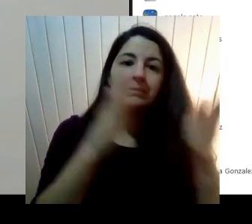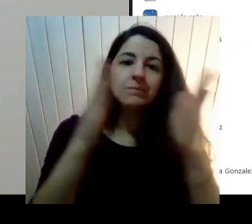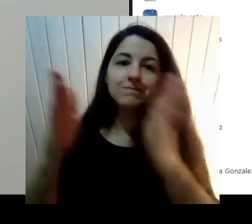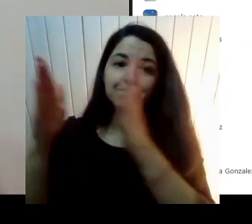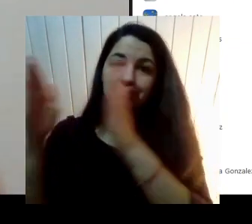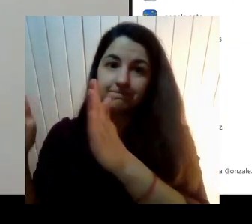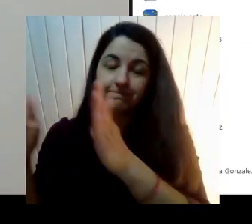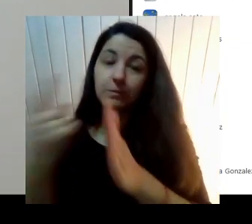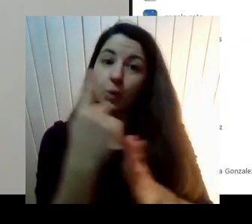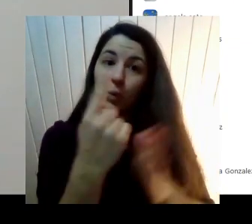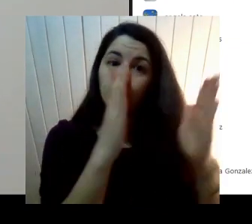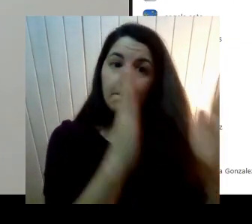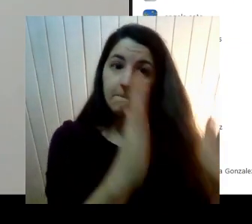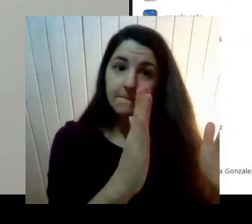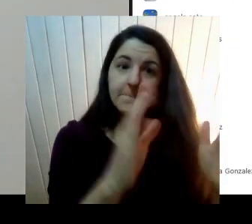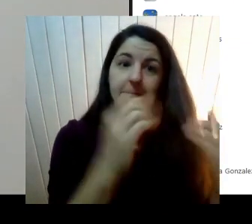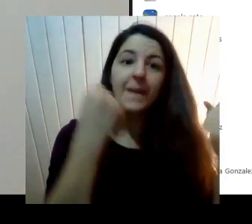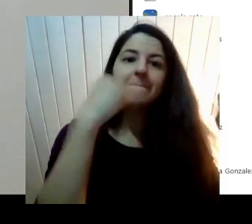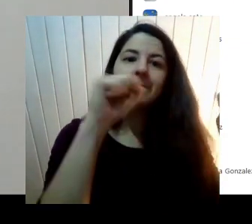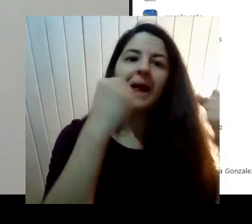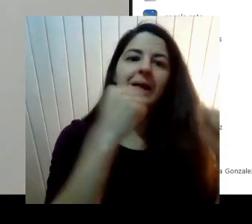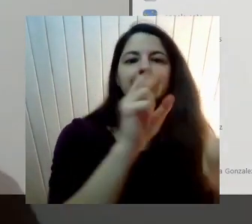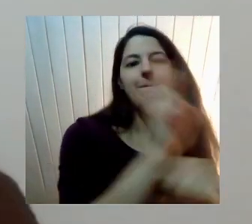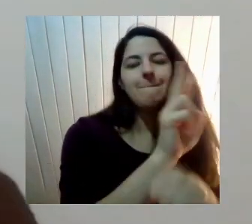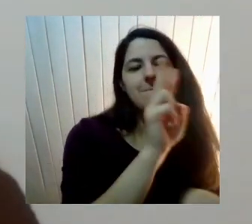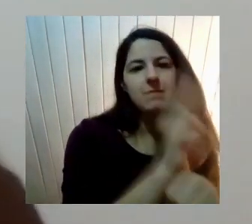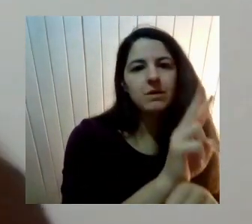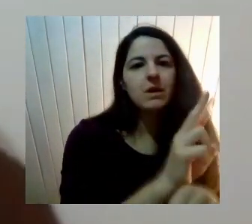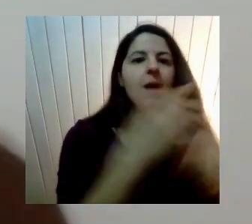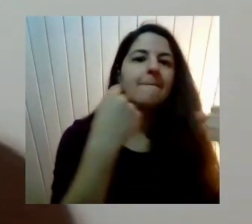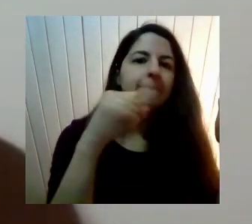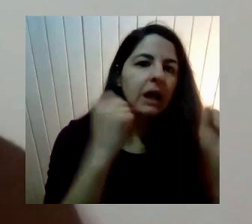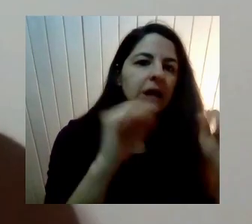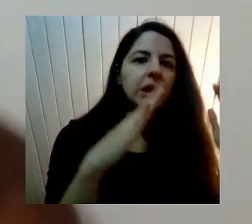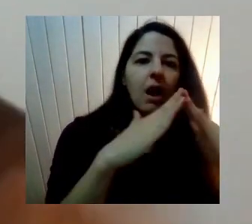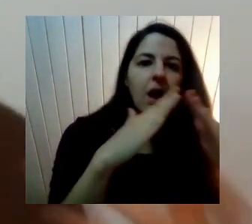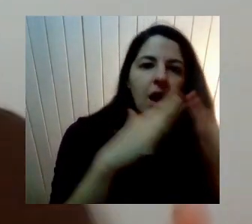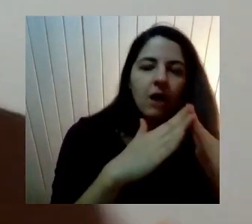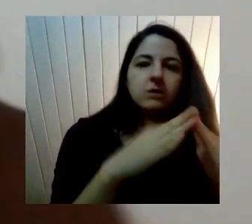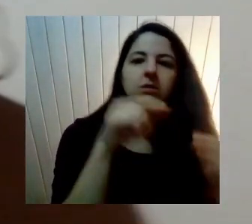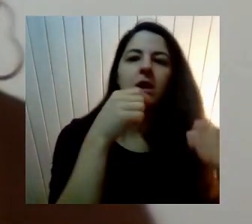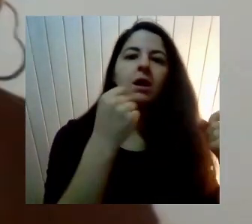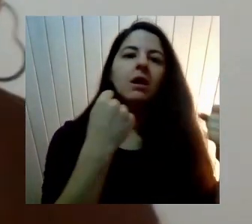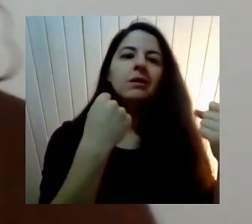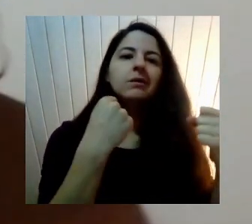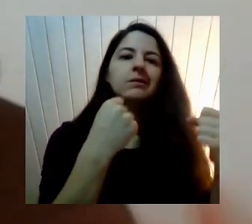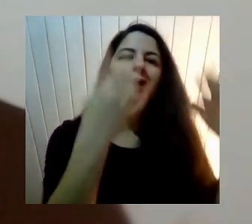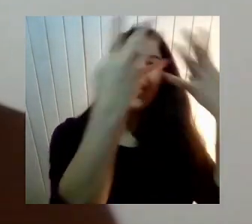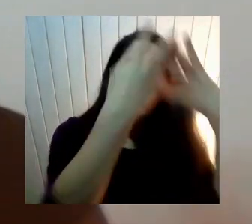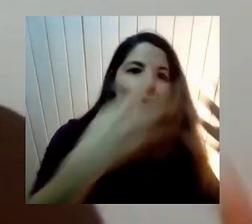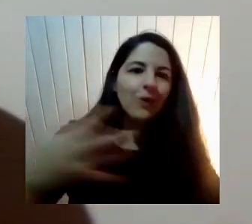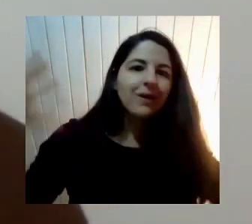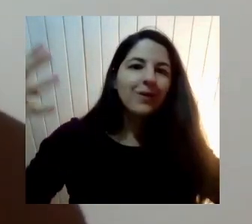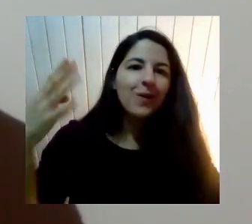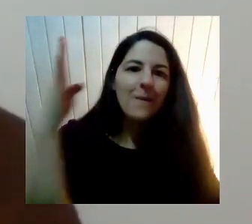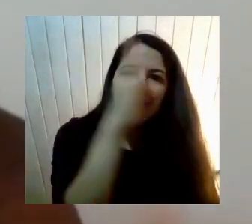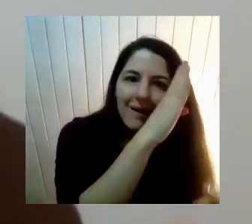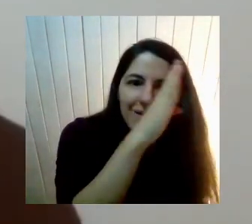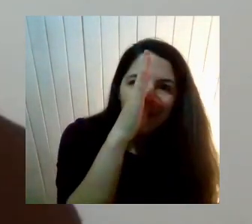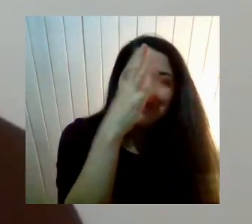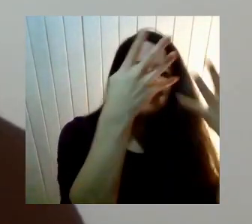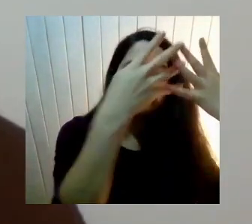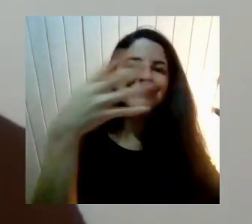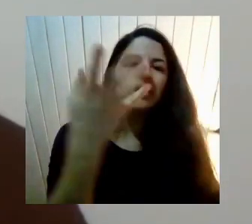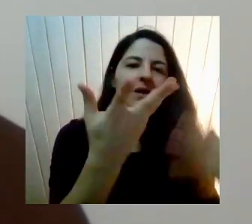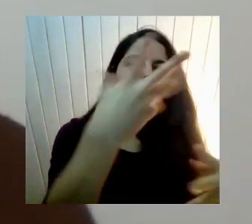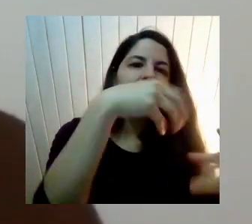¿Cierto? Las prácticas docentes Las prácticas cotidianas Lo que en pedagogía Se llama El currículum Oculto ¿Cierto? Formas de Operar